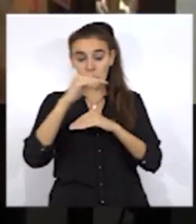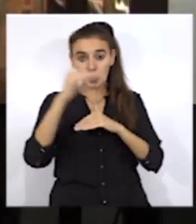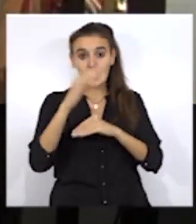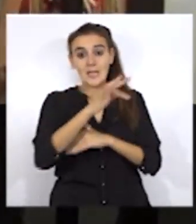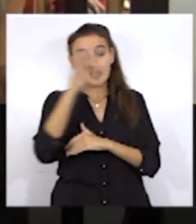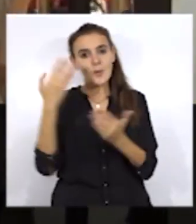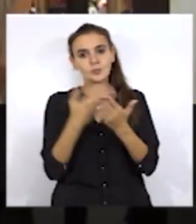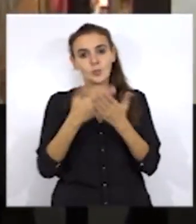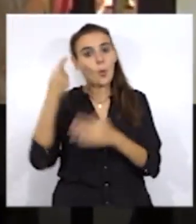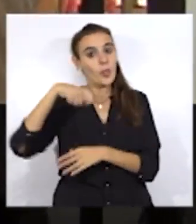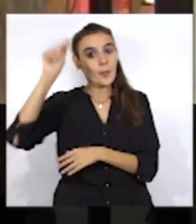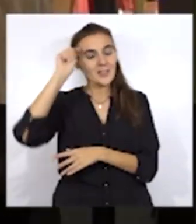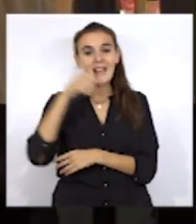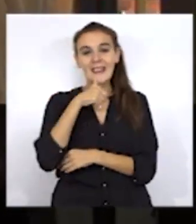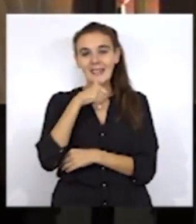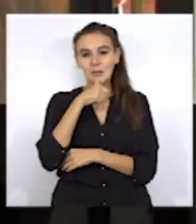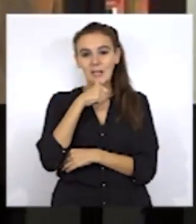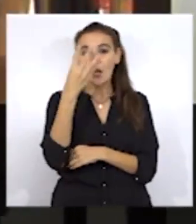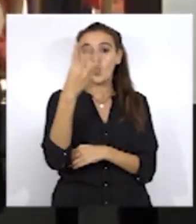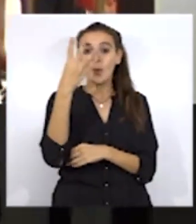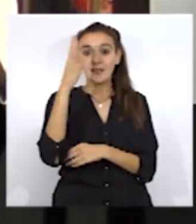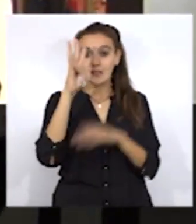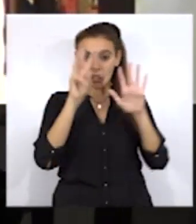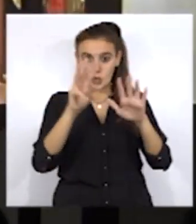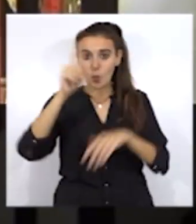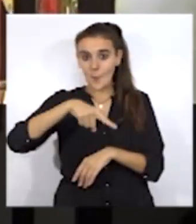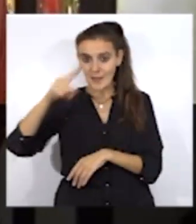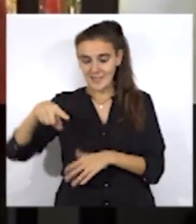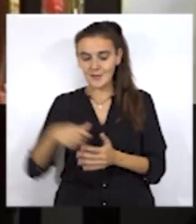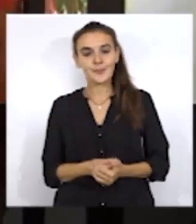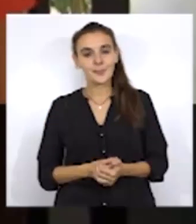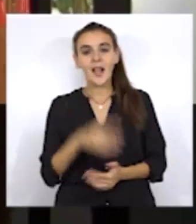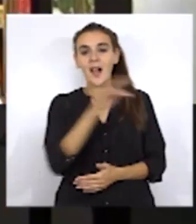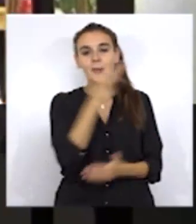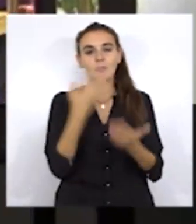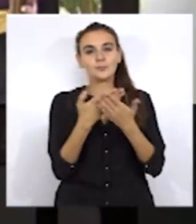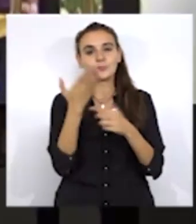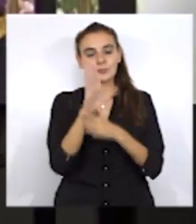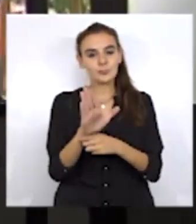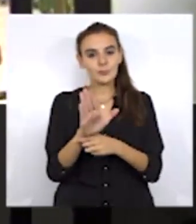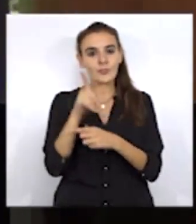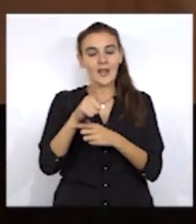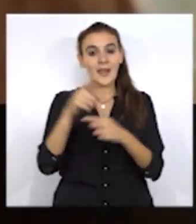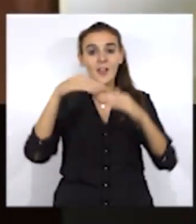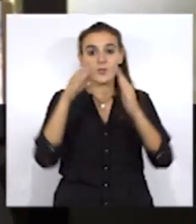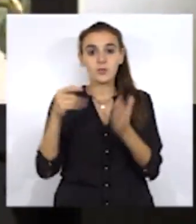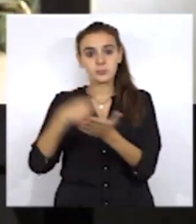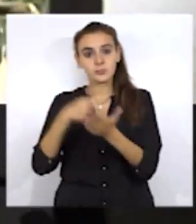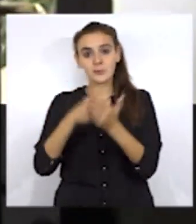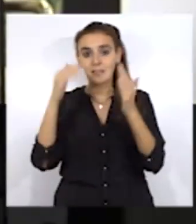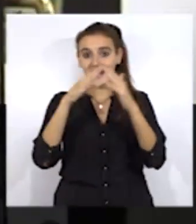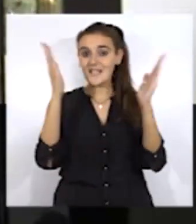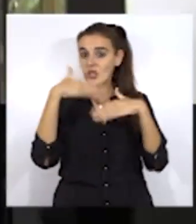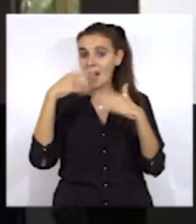Ceuta mínimo de 48 meses. Además, deben aportar certificación catastral de no poseer vivienda y acreditar mediante la